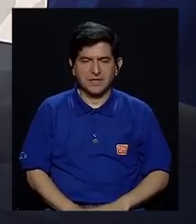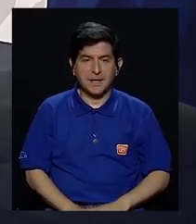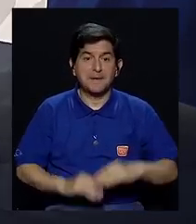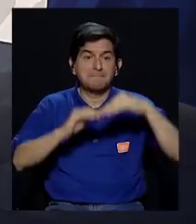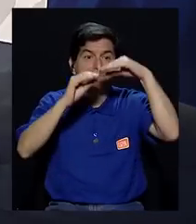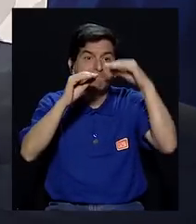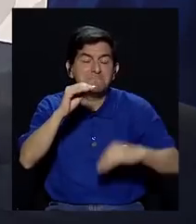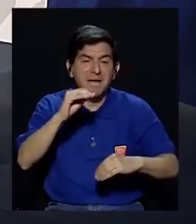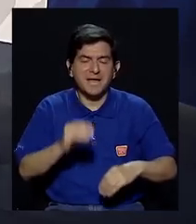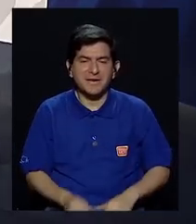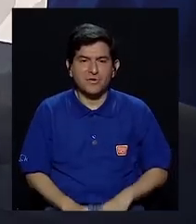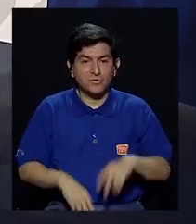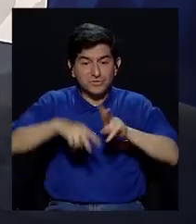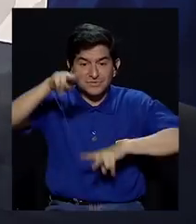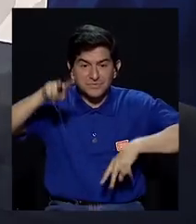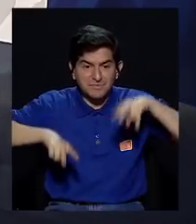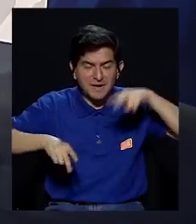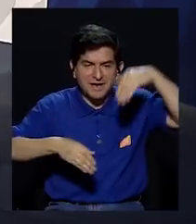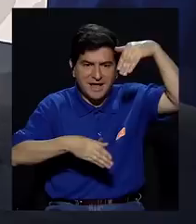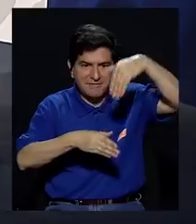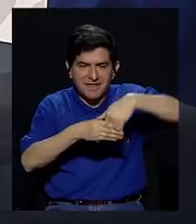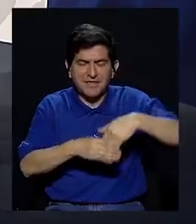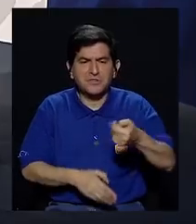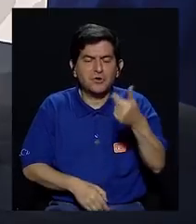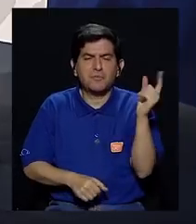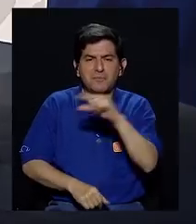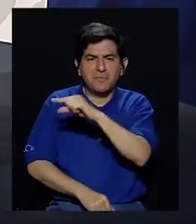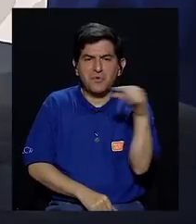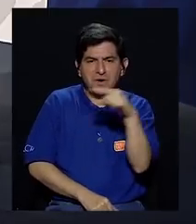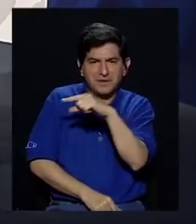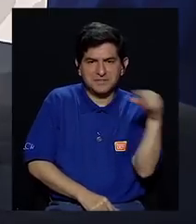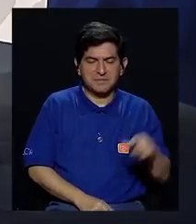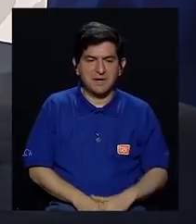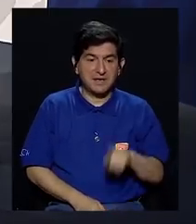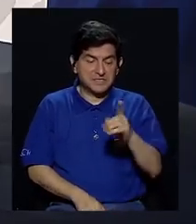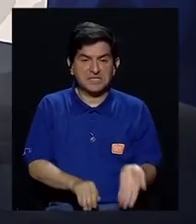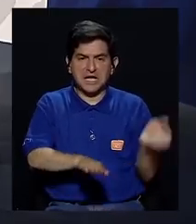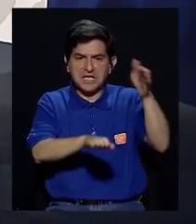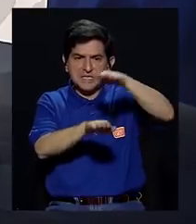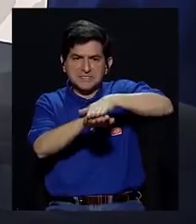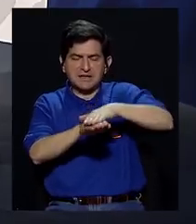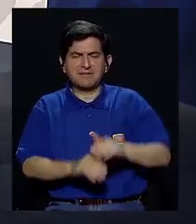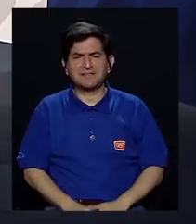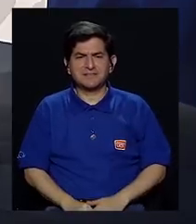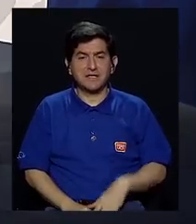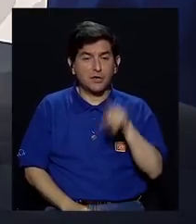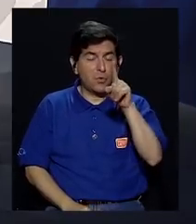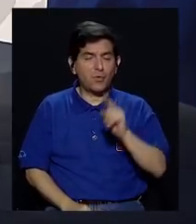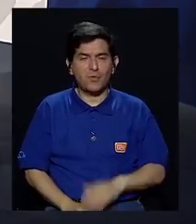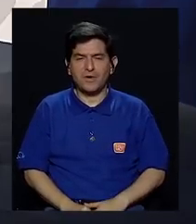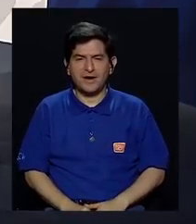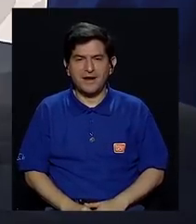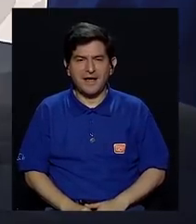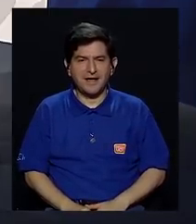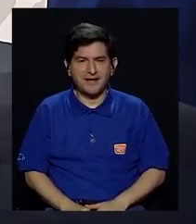menos introduciendo esa variable en las pocas semanas que quedan. Porque sobre ello se puede montar una extraordinaria